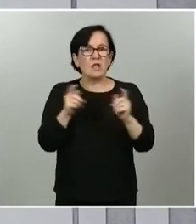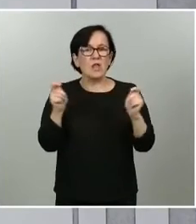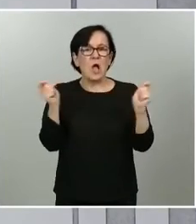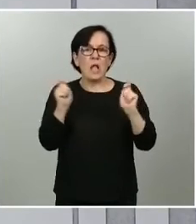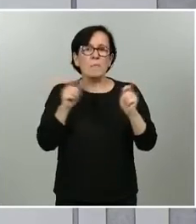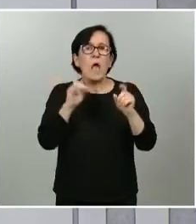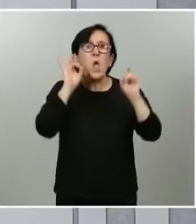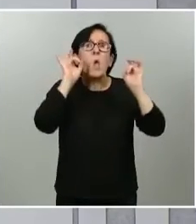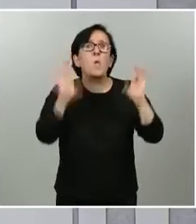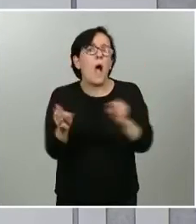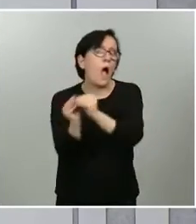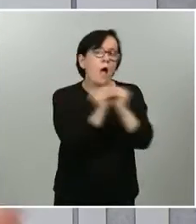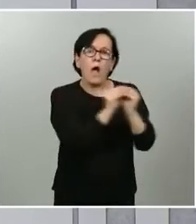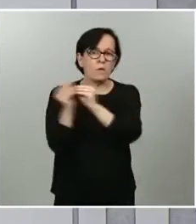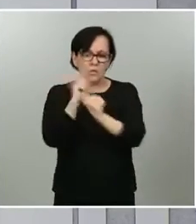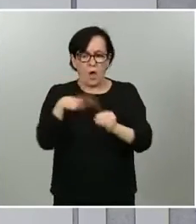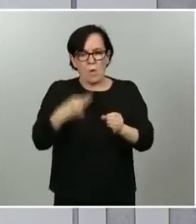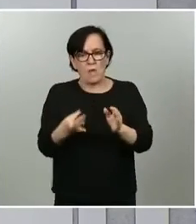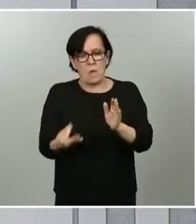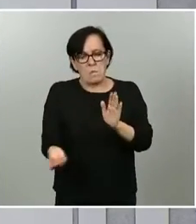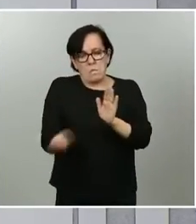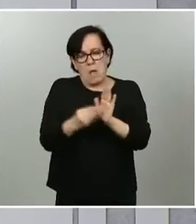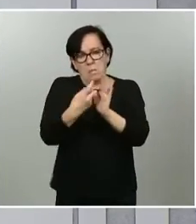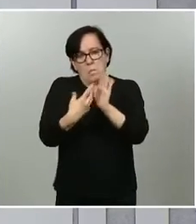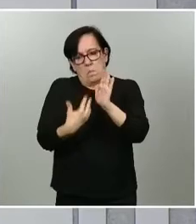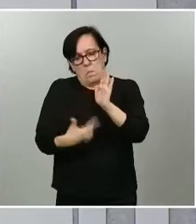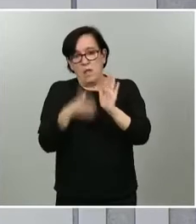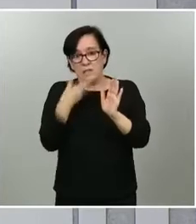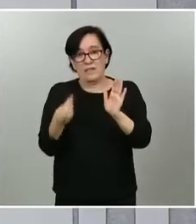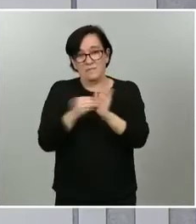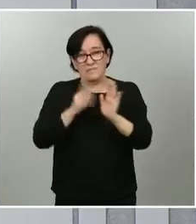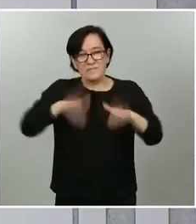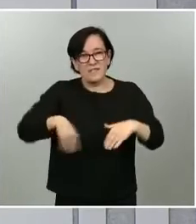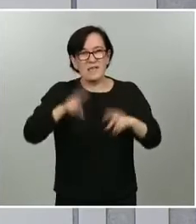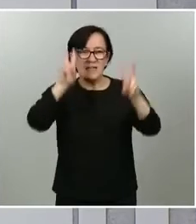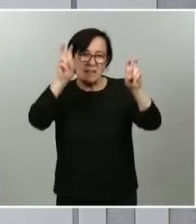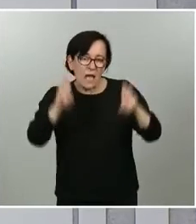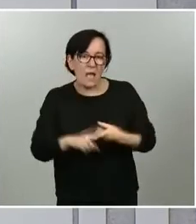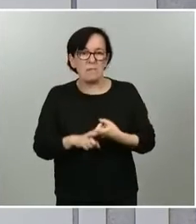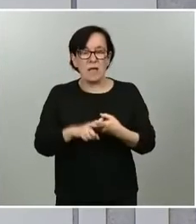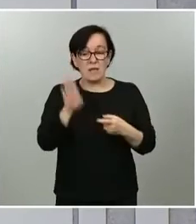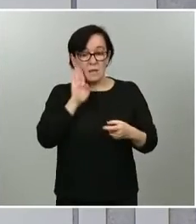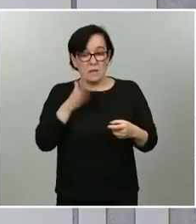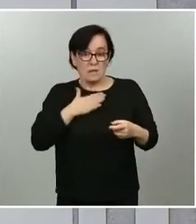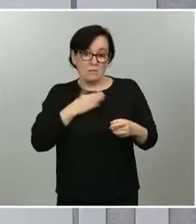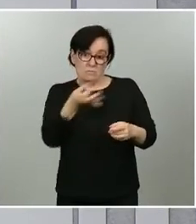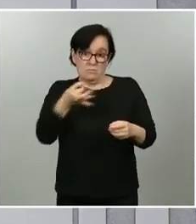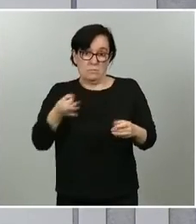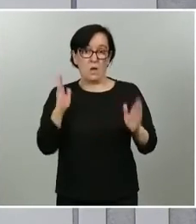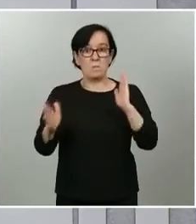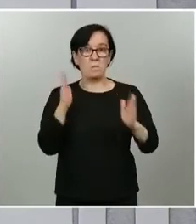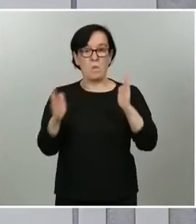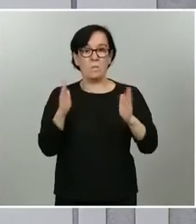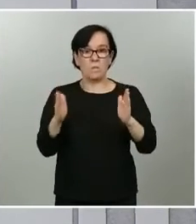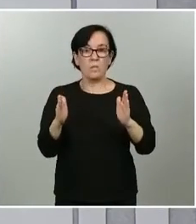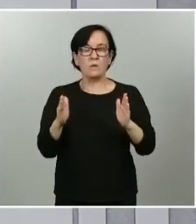se pueden ir incorporando como se ha hecho en este último algunas cuestiones que son apropiadas para el momento en el que nos encontramos en